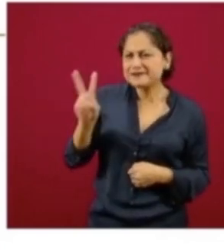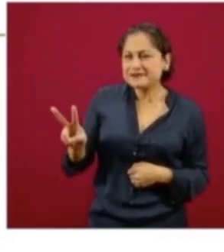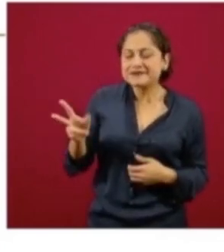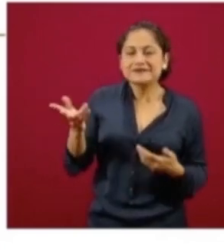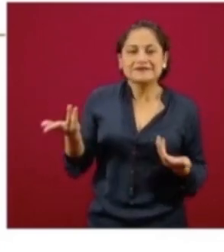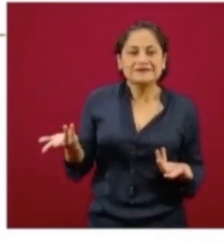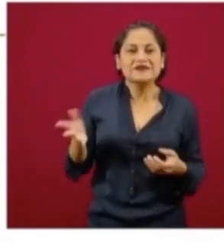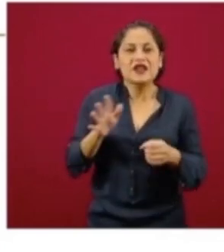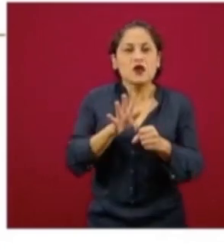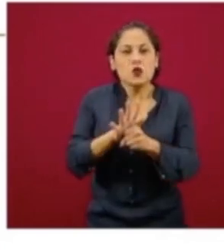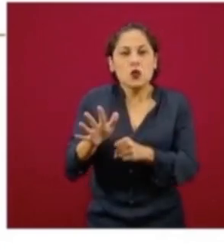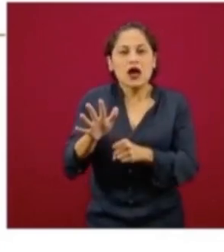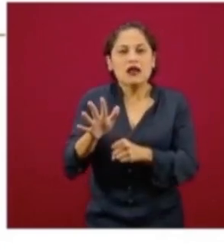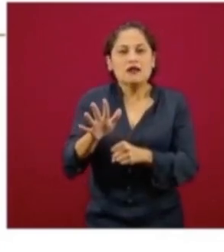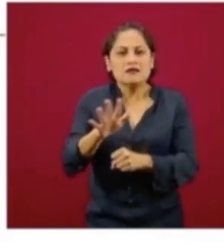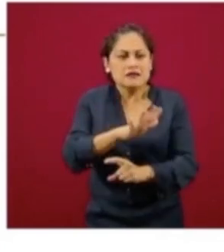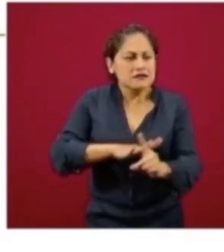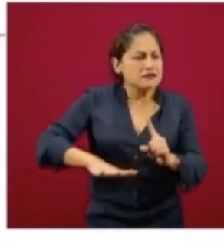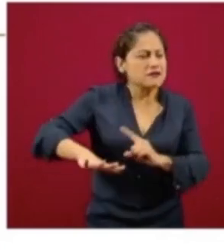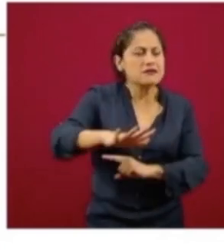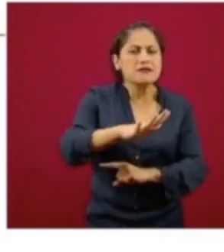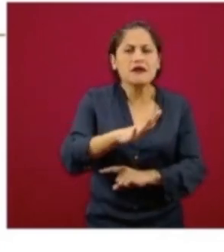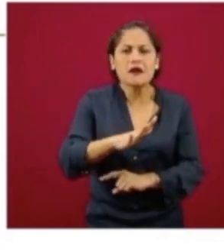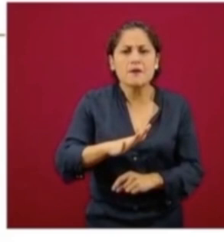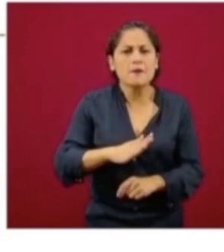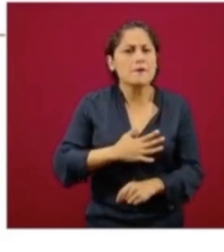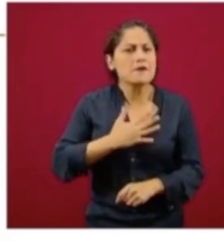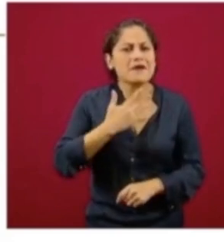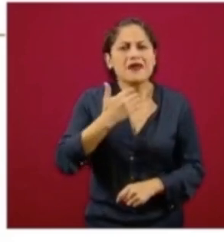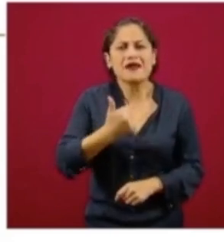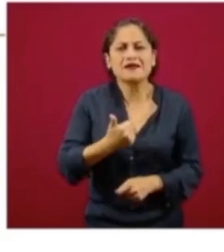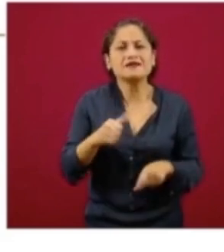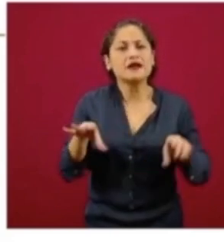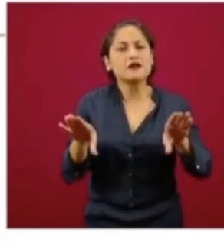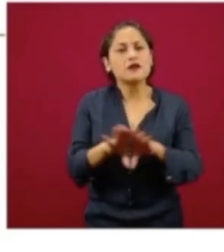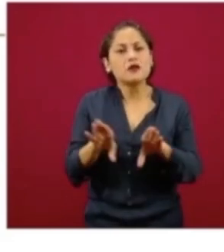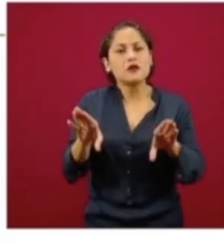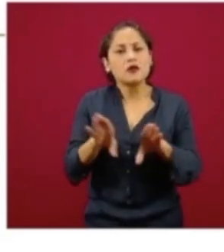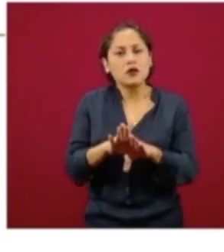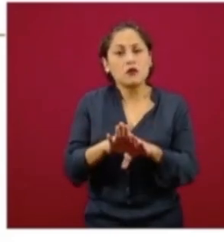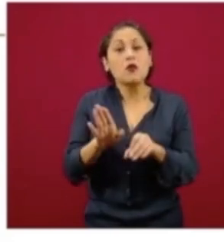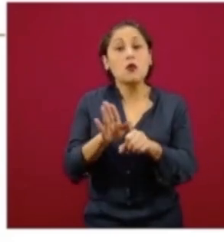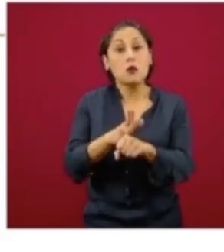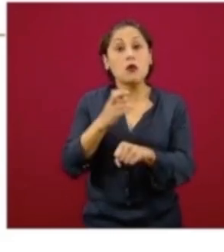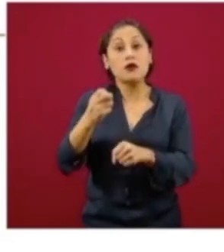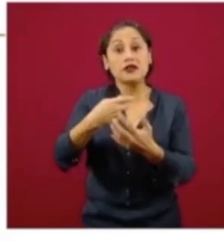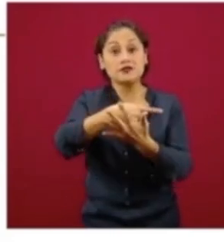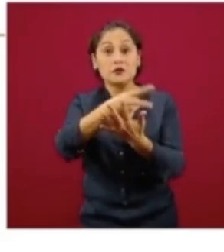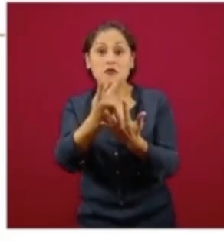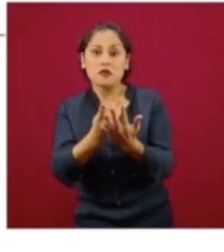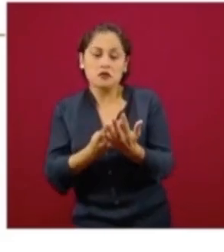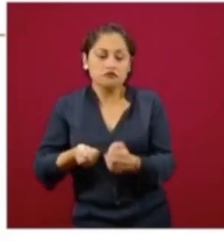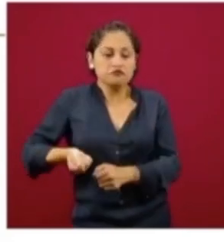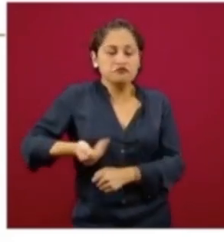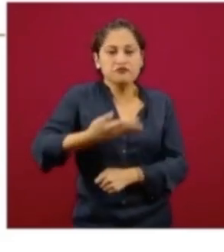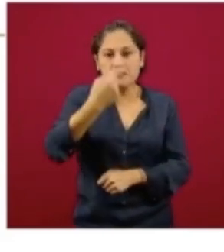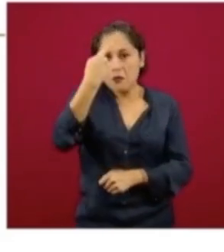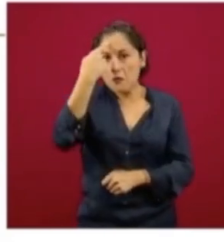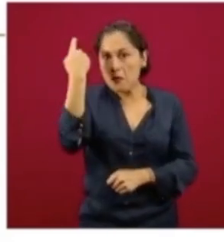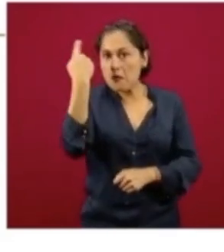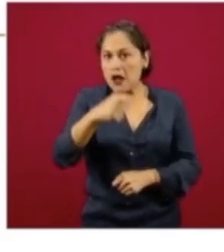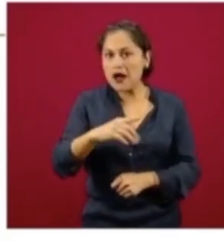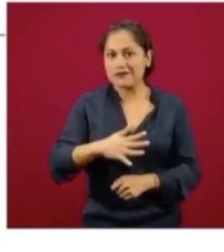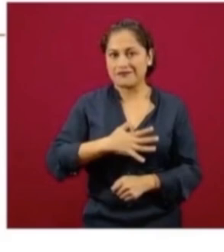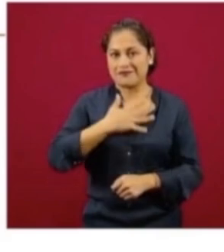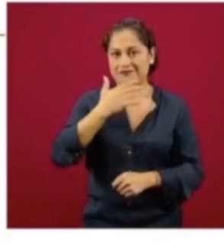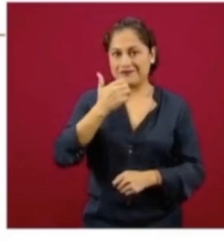para generar bienestar. Por eso se llaman los programas integrales de bienestar. ¿Qué necesitamos nosotras y